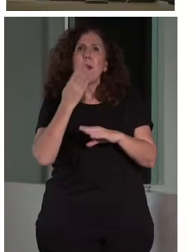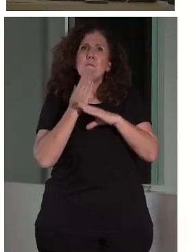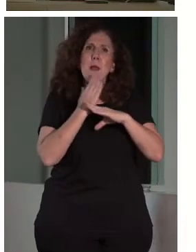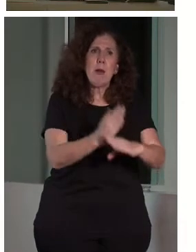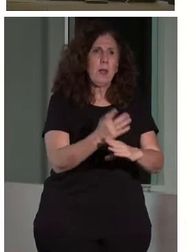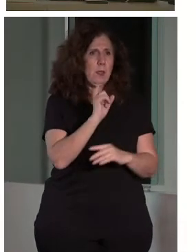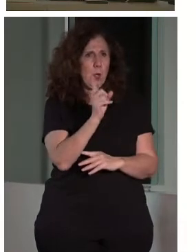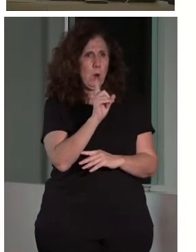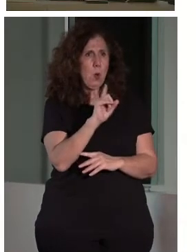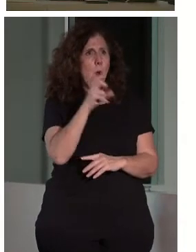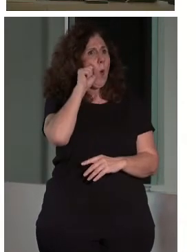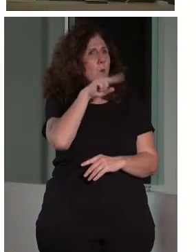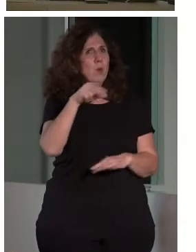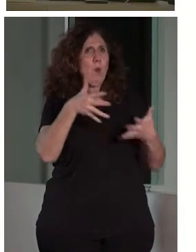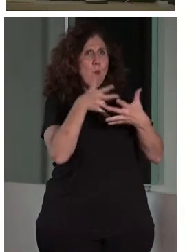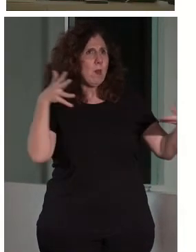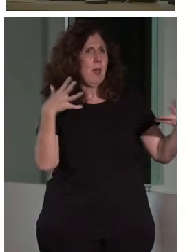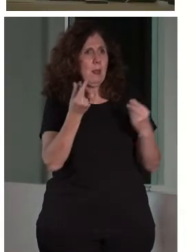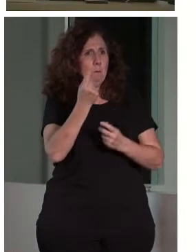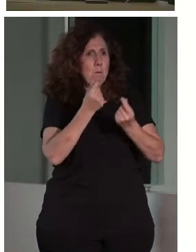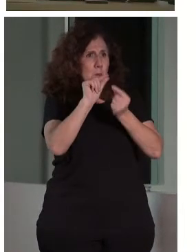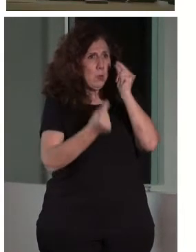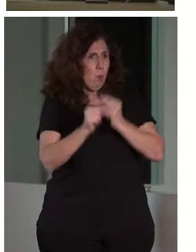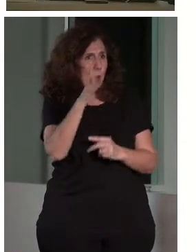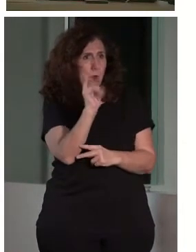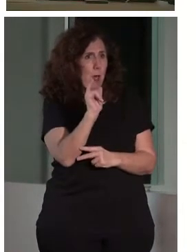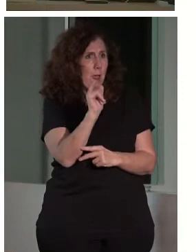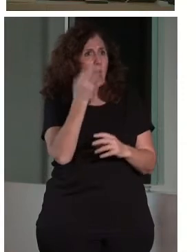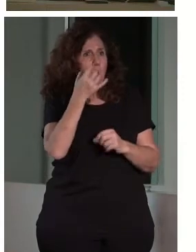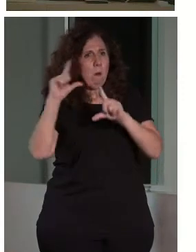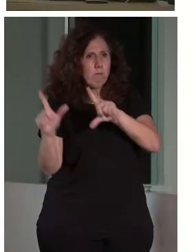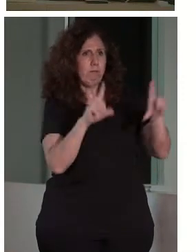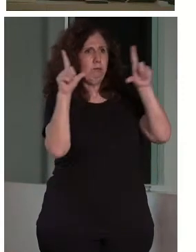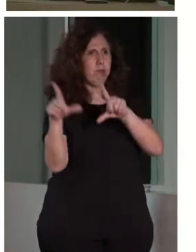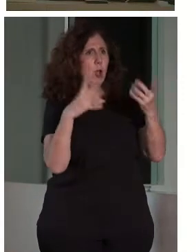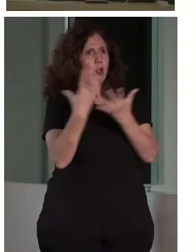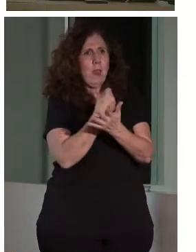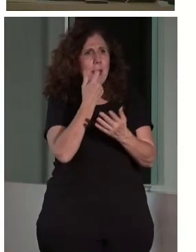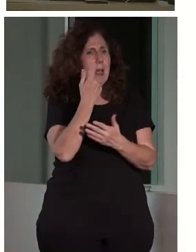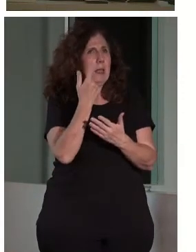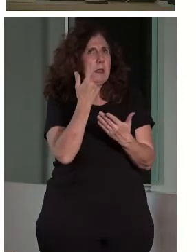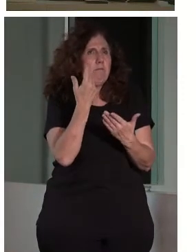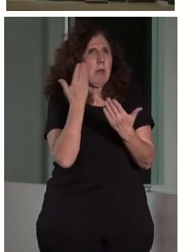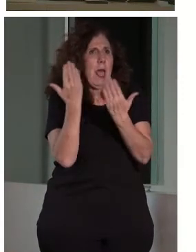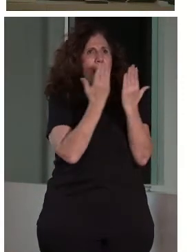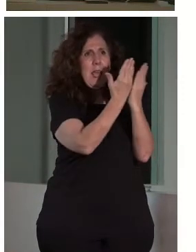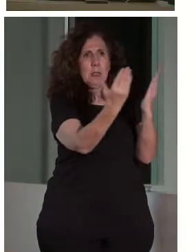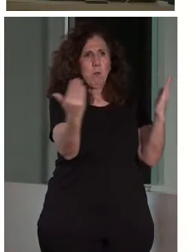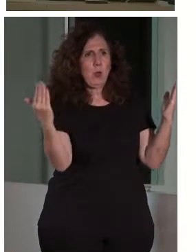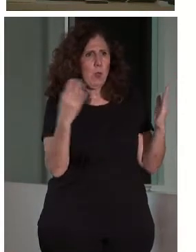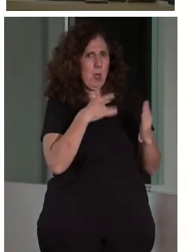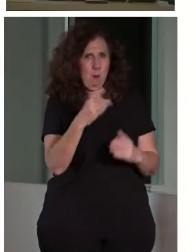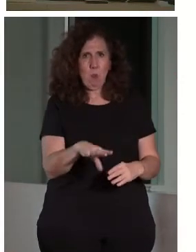menos si eres un museo grande con presupuesto. Menos todavía. Tienes que hacer todas las exposiciones temporales. Todas. Todo lo que puedas.